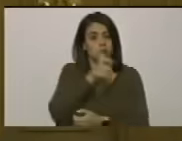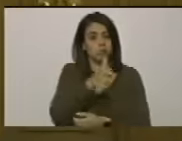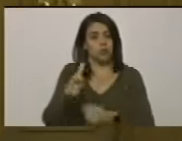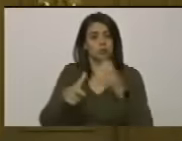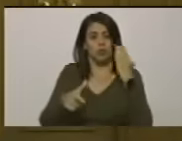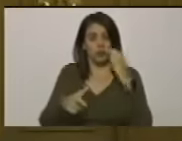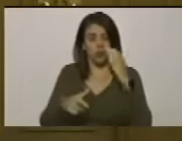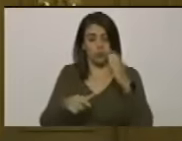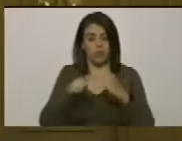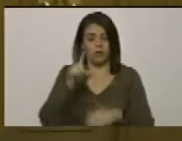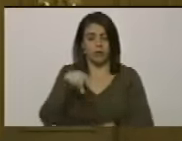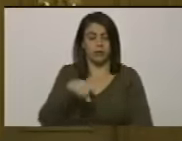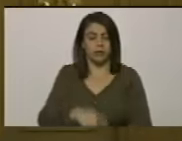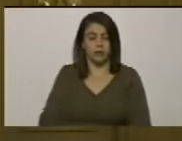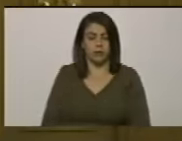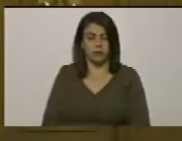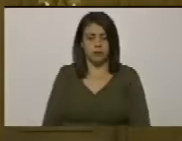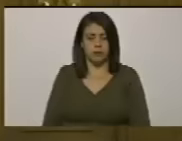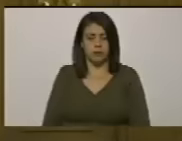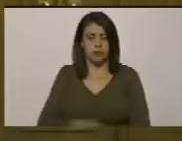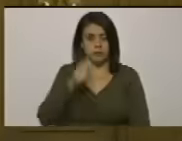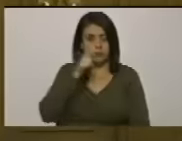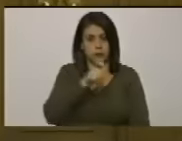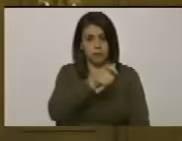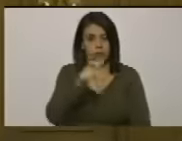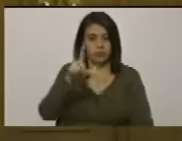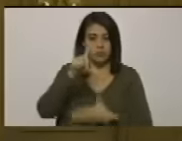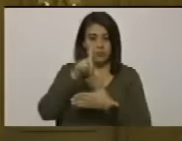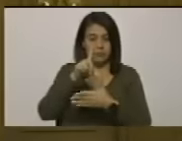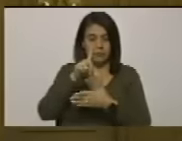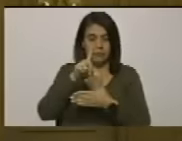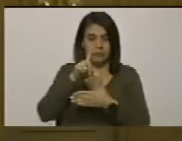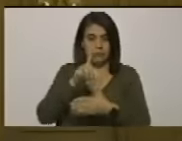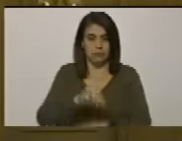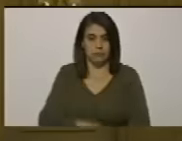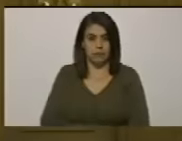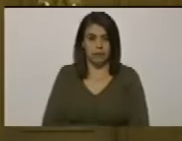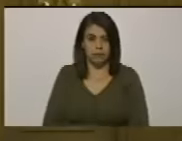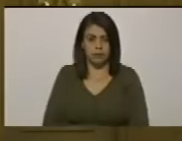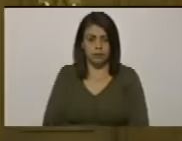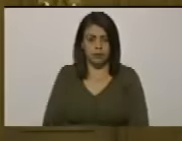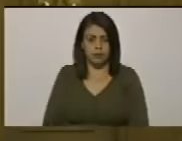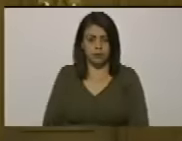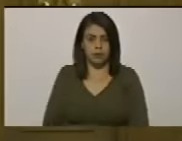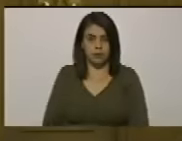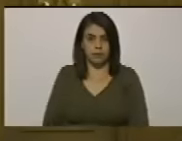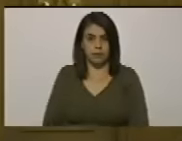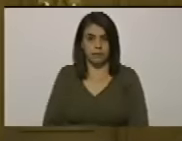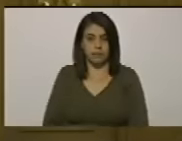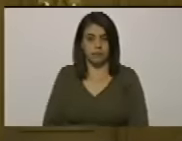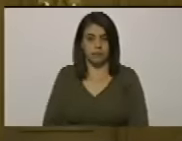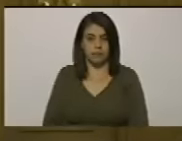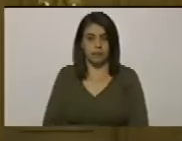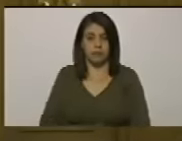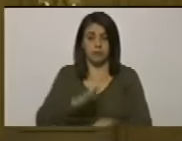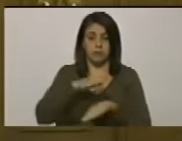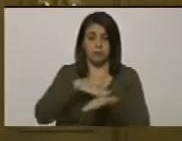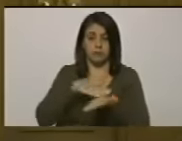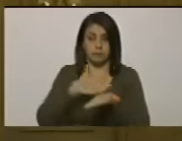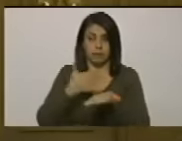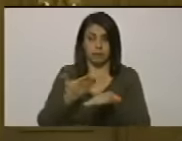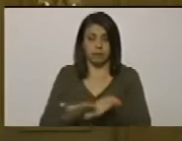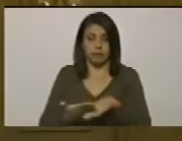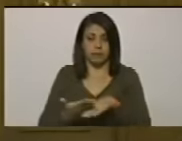sino del pueblo latinoamericano porque esta